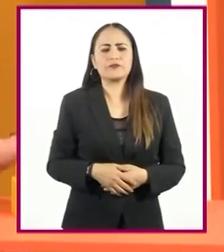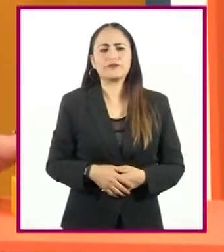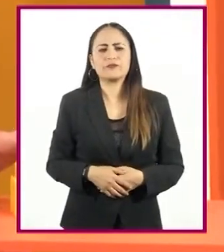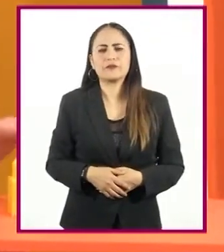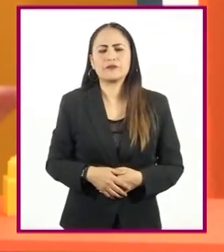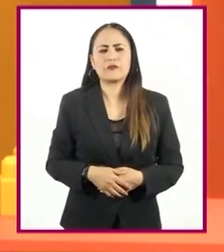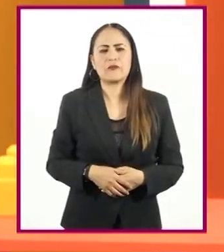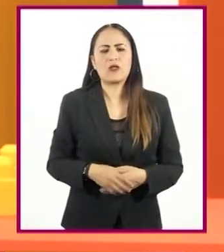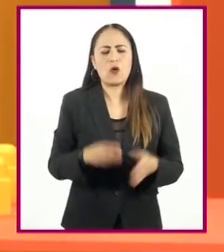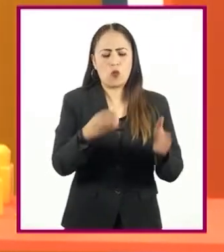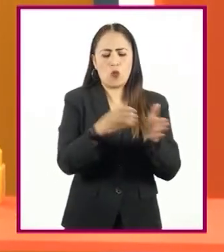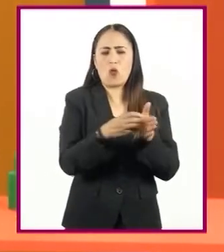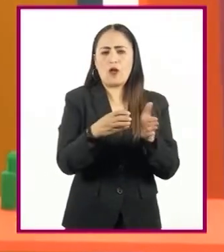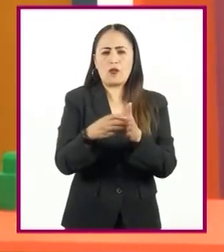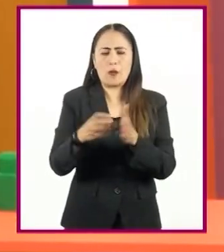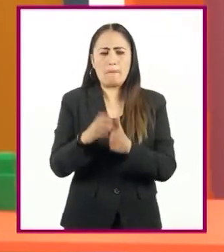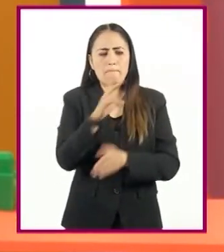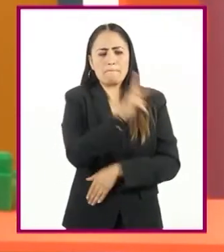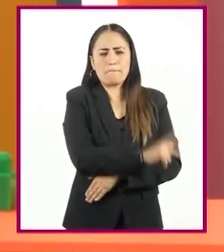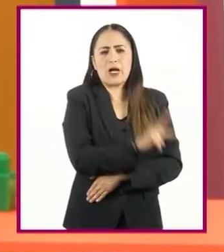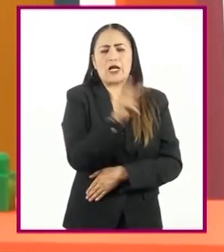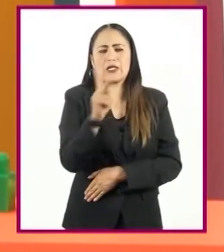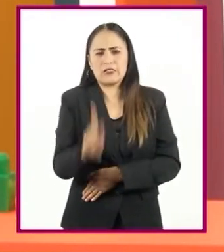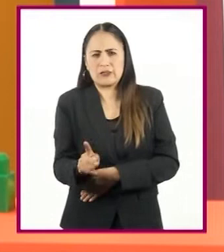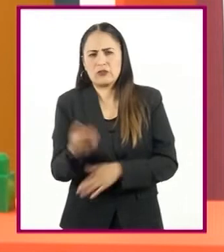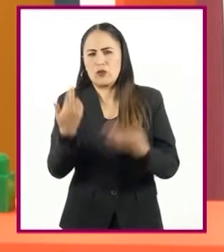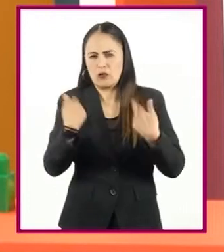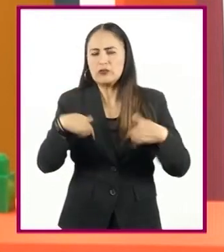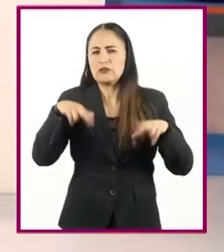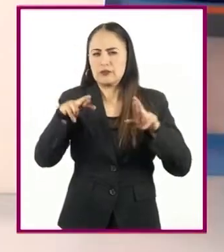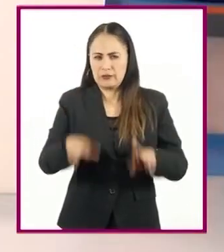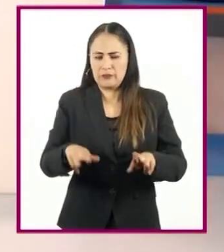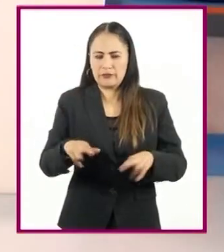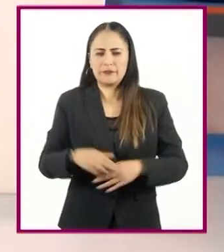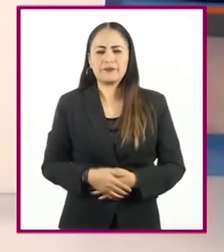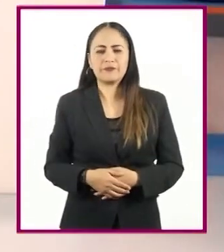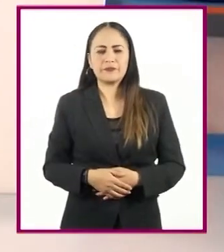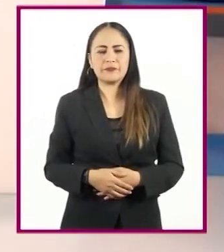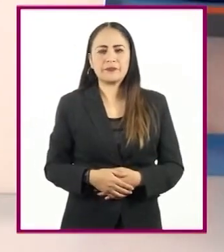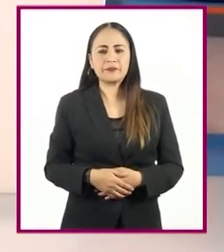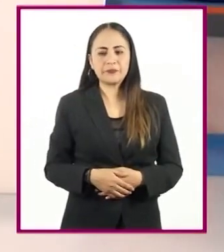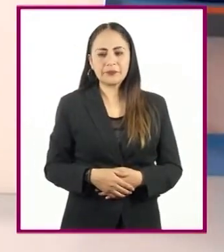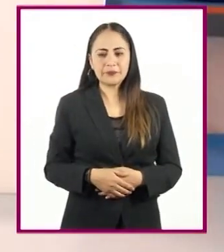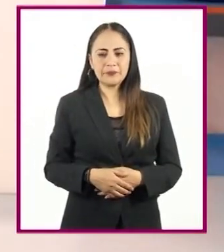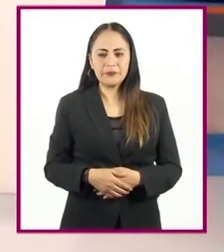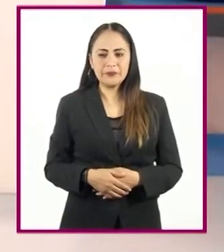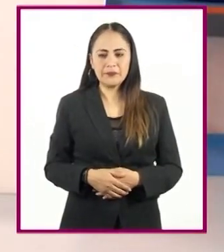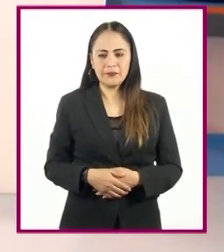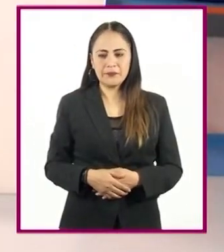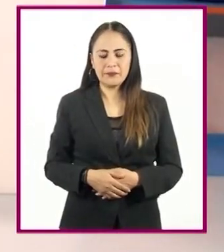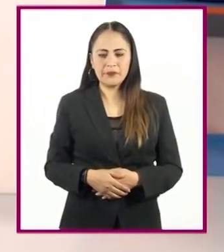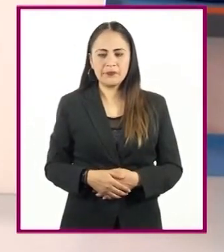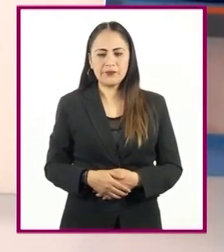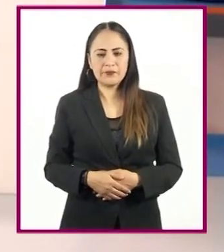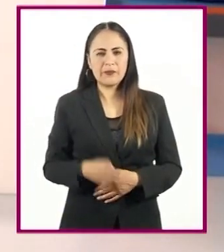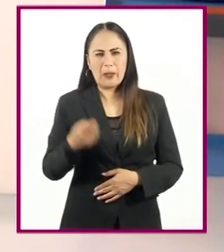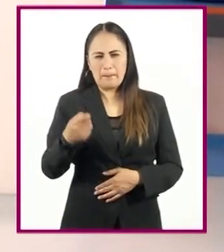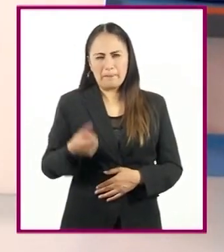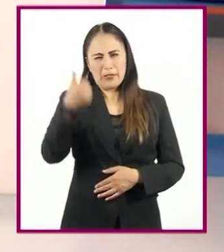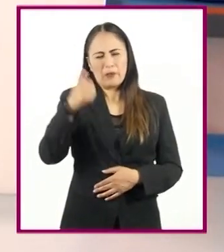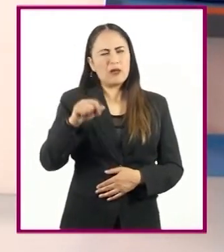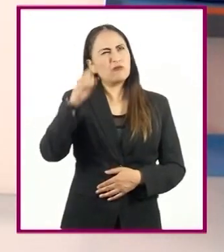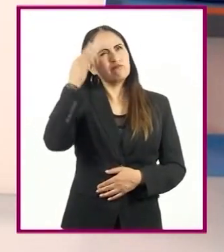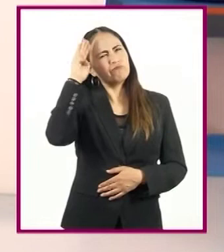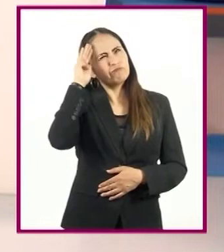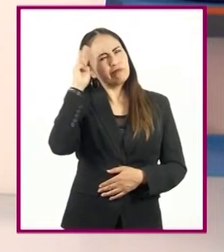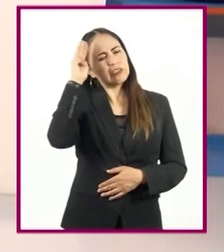bloques simularemos y los representaremos. Primero, comencemos imaginando